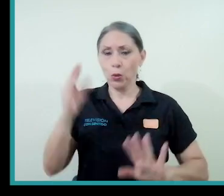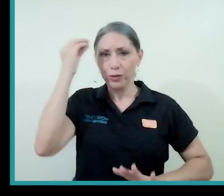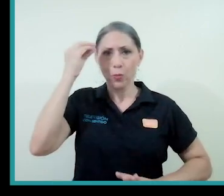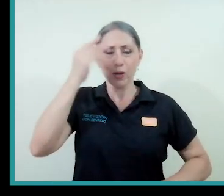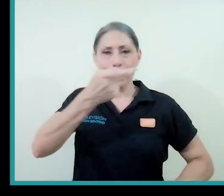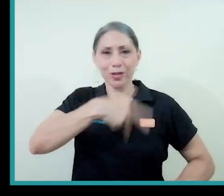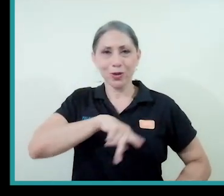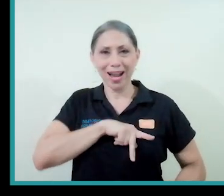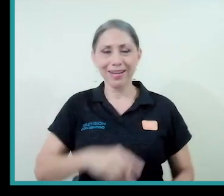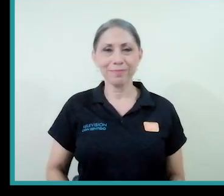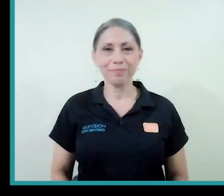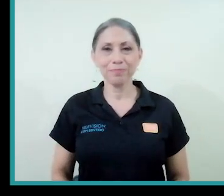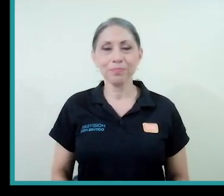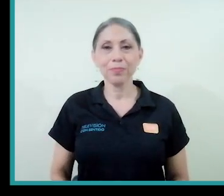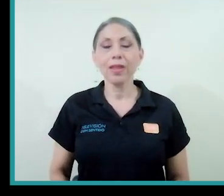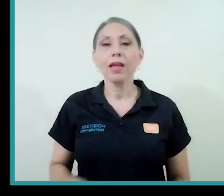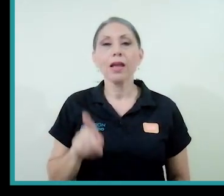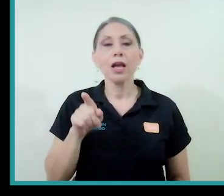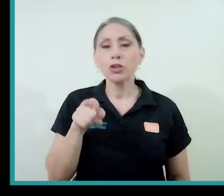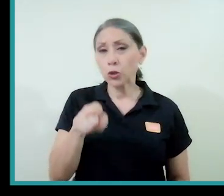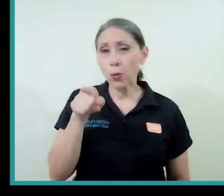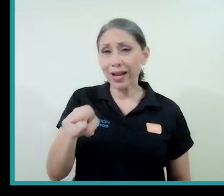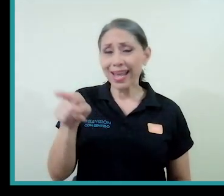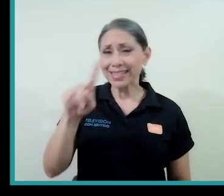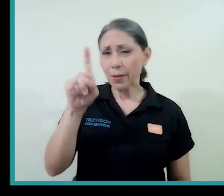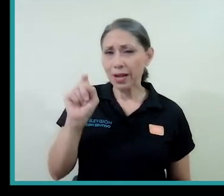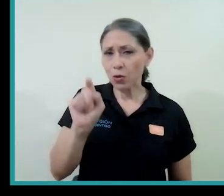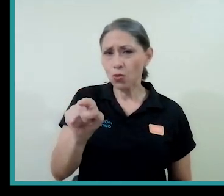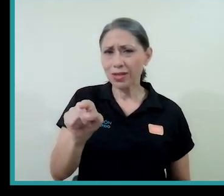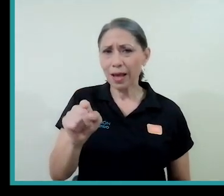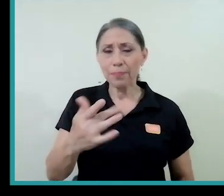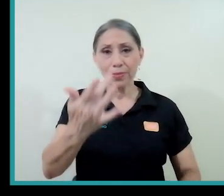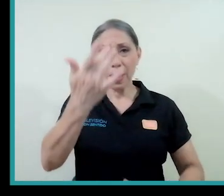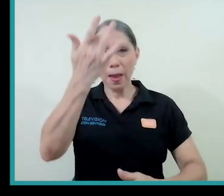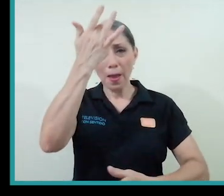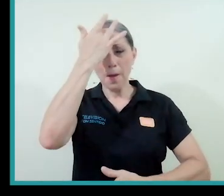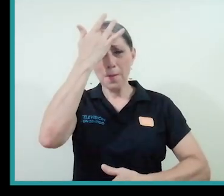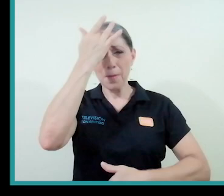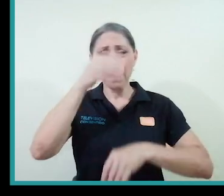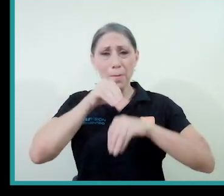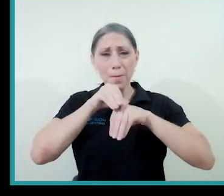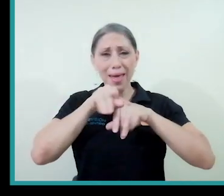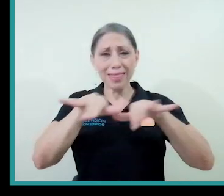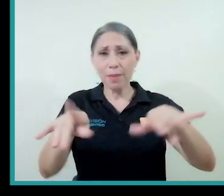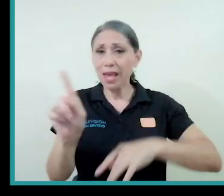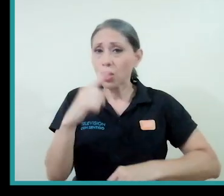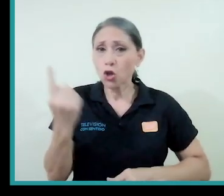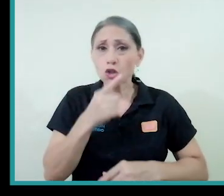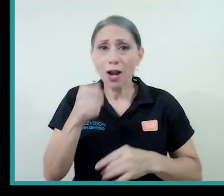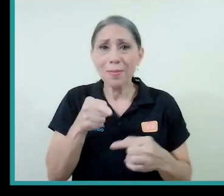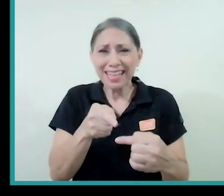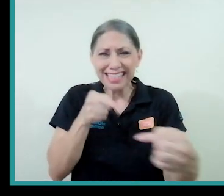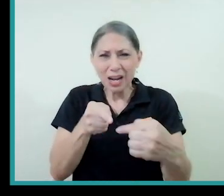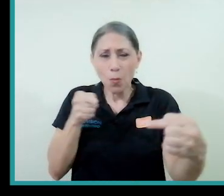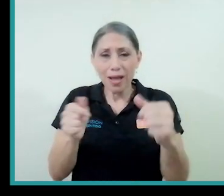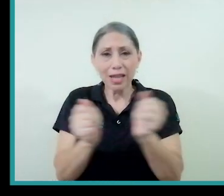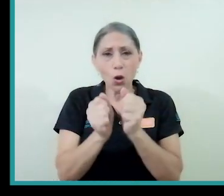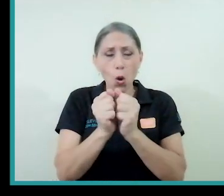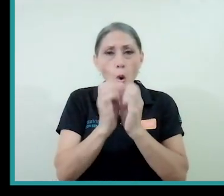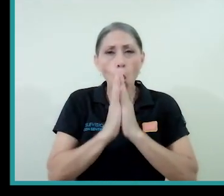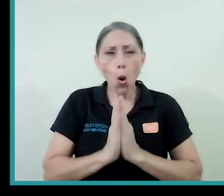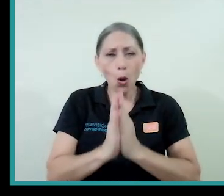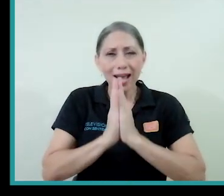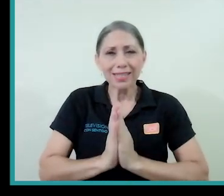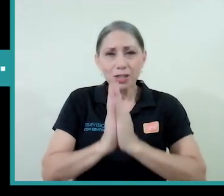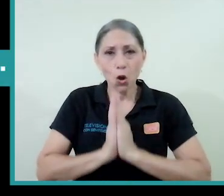Sobre esa pregunta, la pandemia no solo se combate con oración, sino es el único medio efectivo